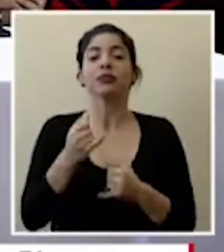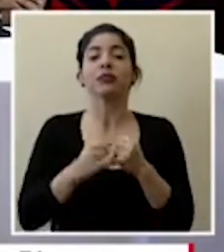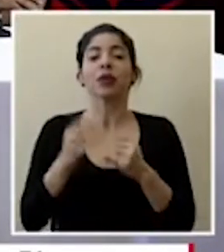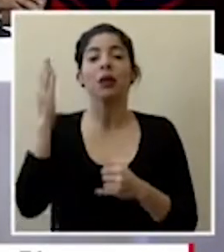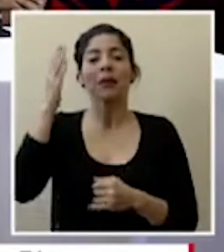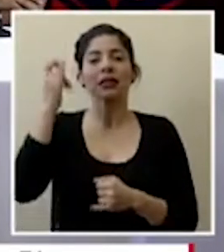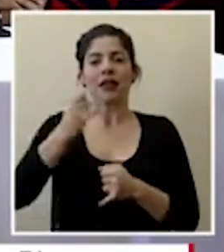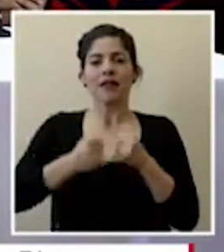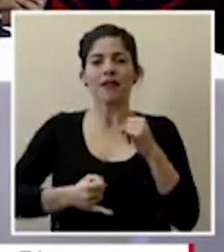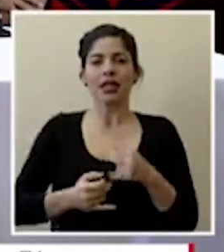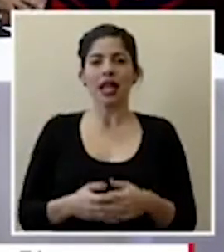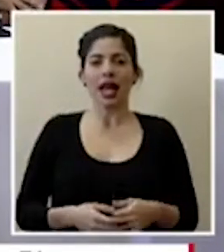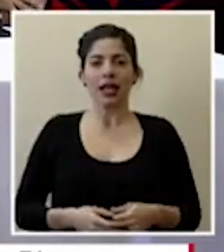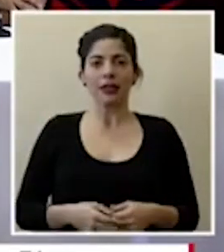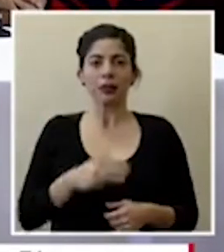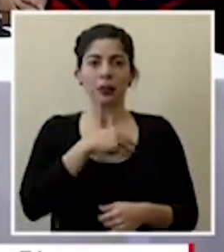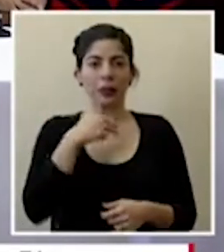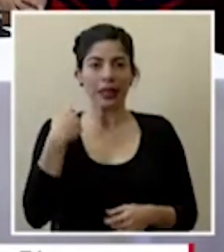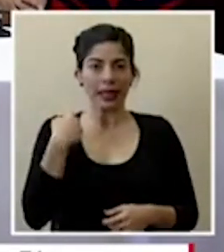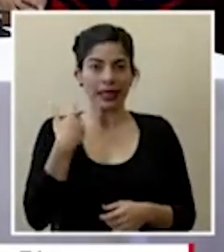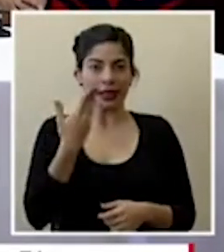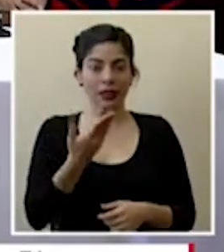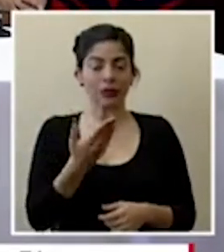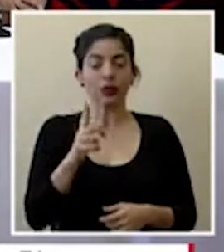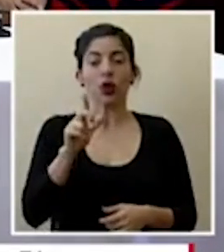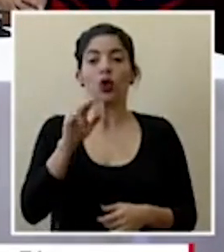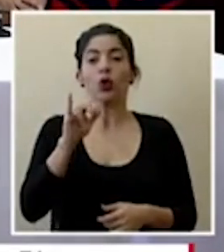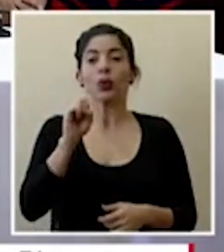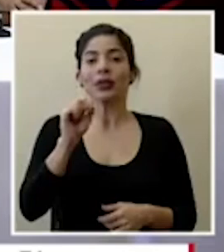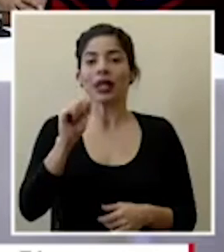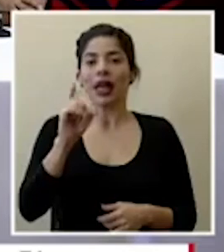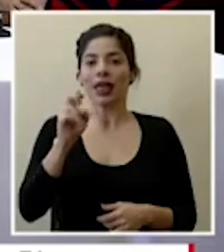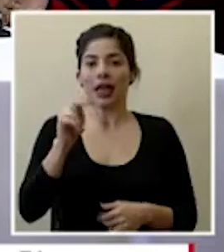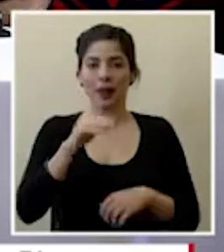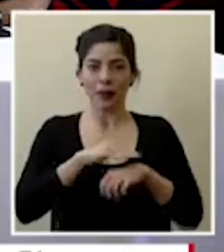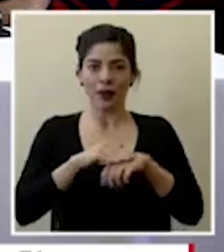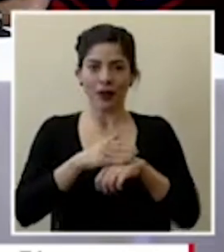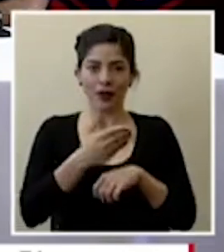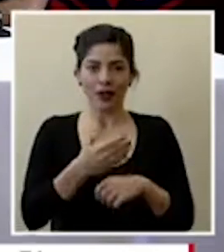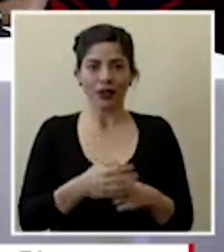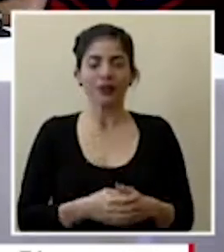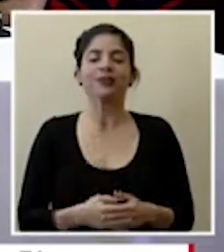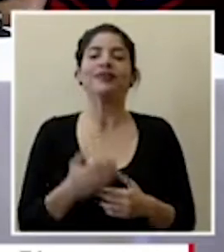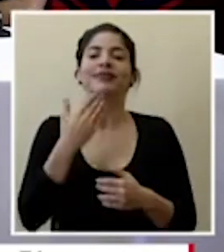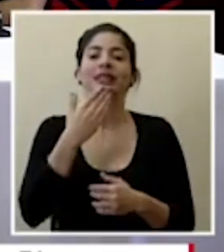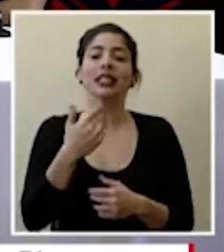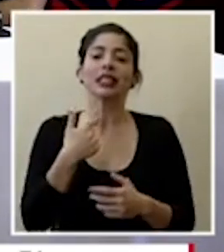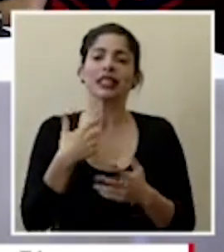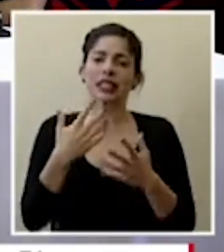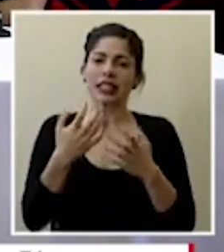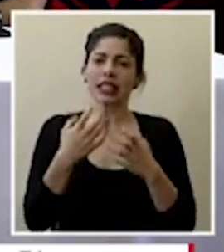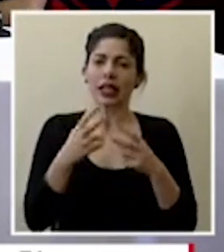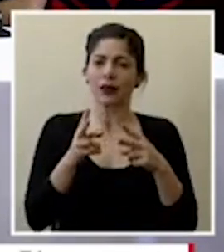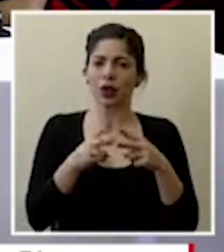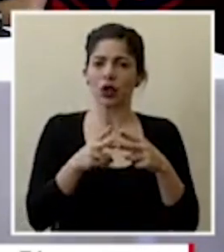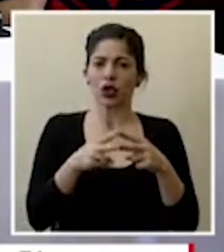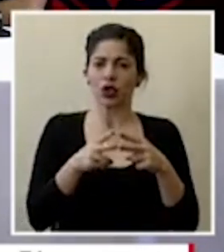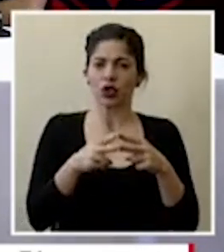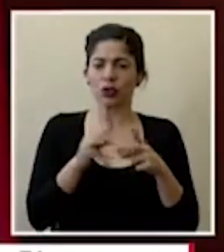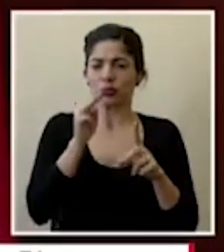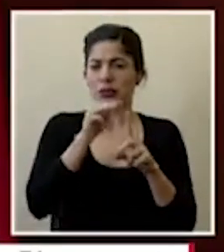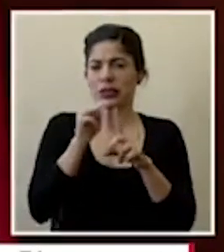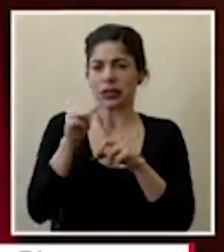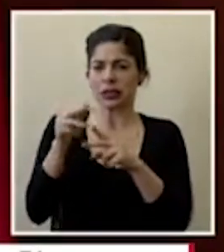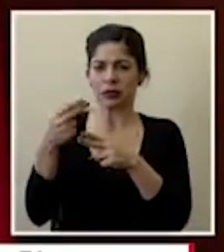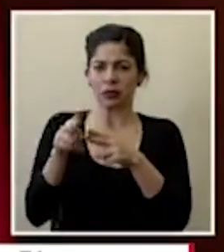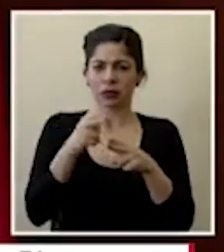mensaje final ministro luis adrián salazar por favor gracias yo quisiera hacer dos mensajes